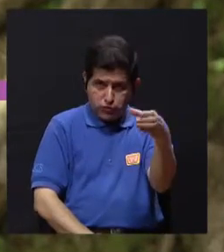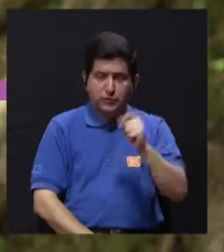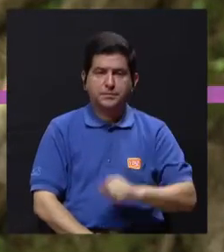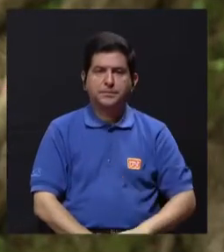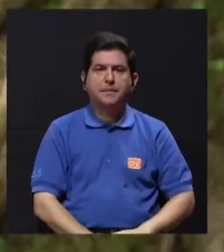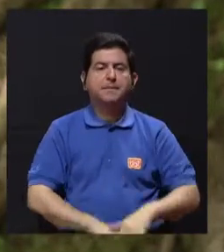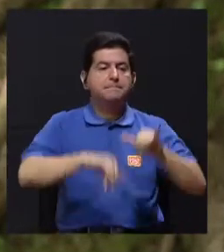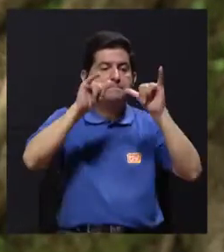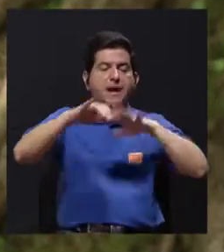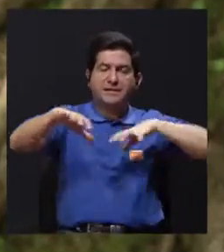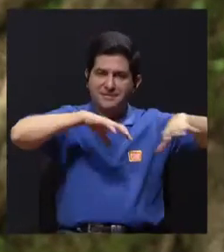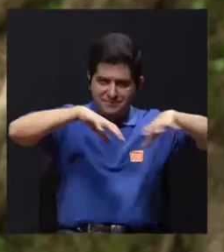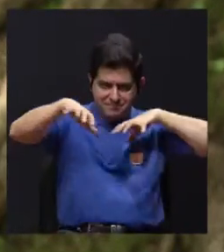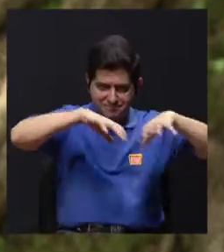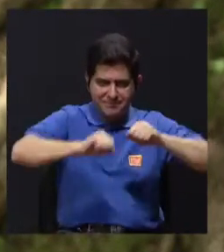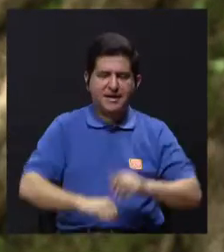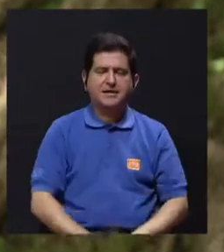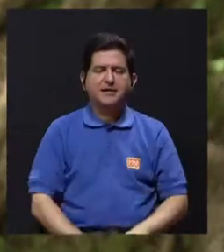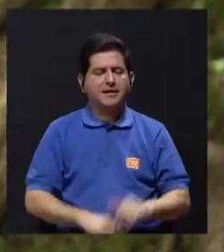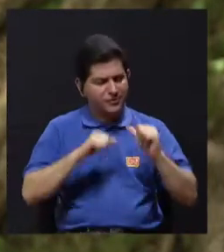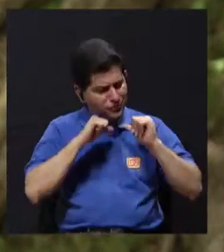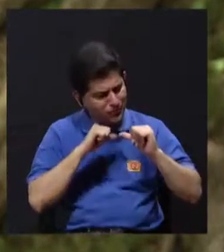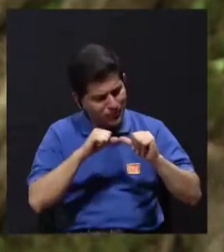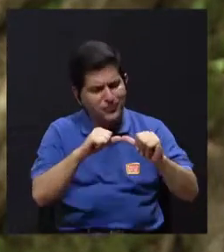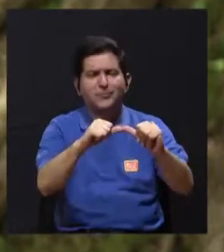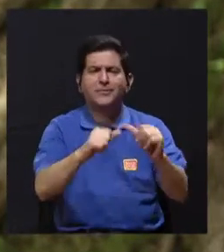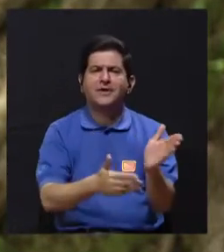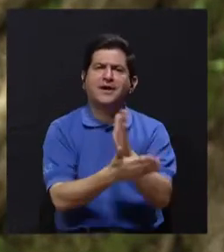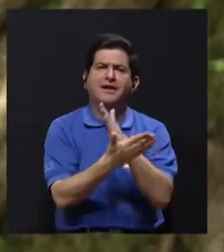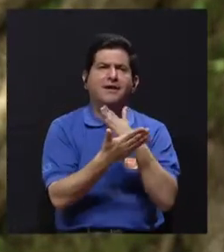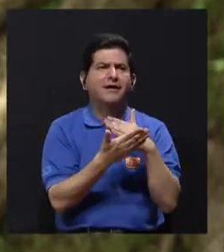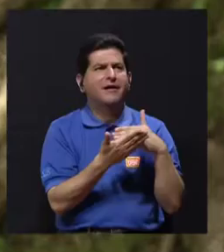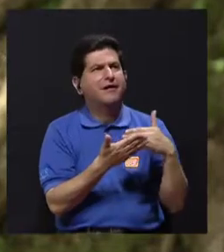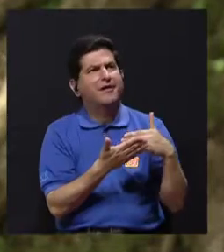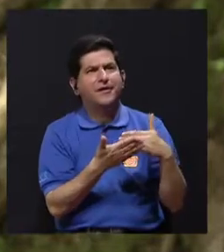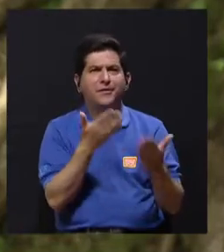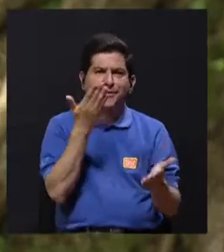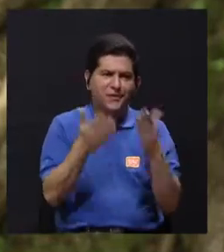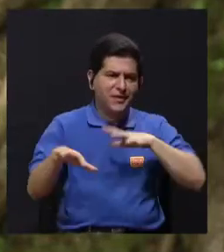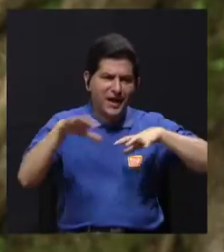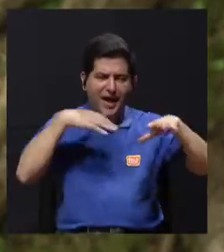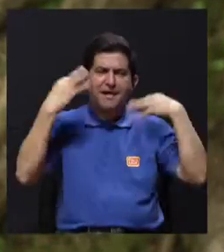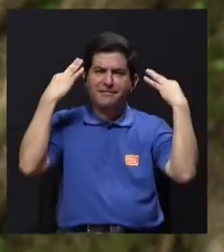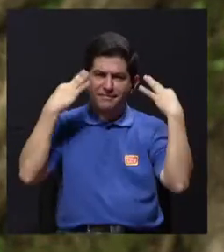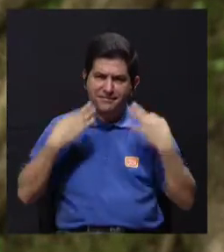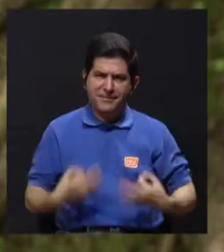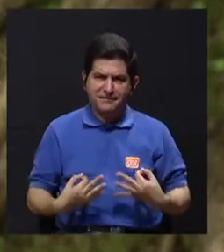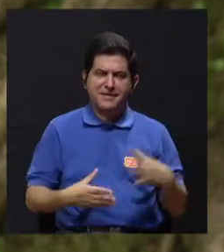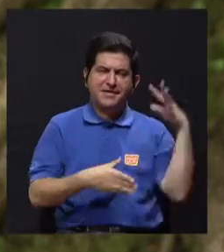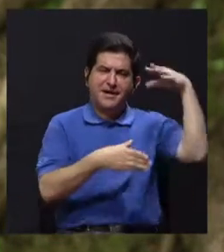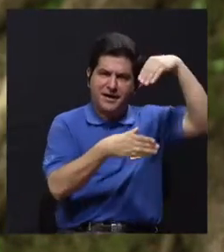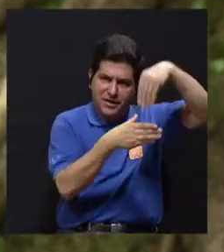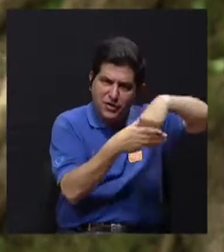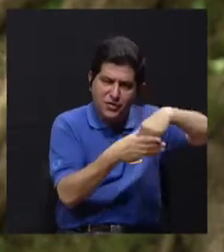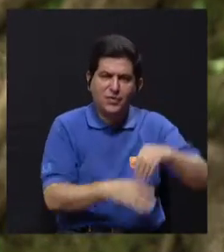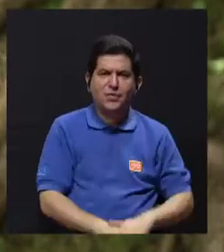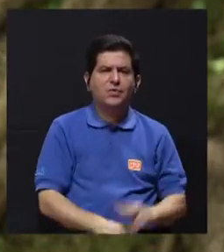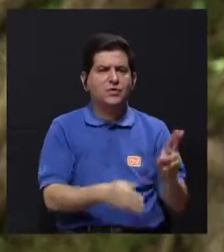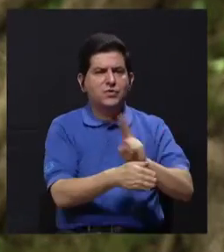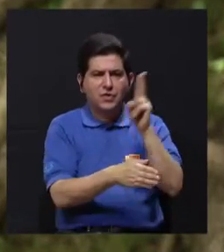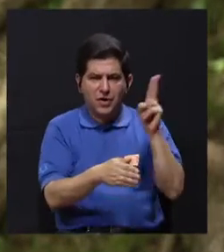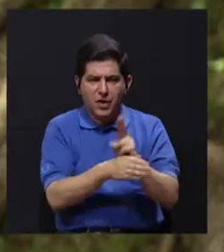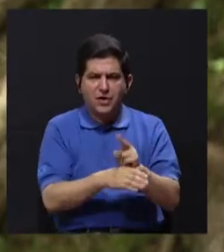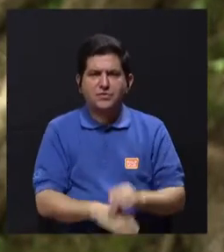recomendaciones son hay que mantener el movimiento, hay que mantenerse moviéndose. Alguna actividad física que incluya